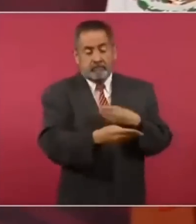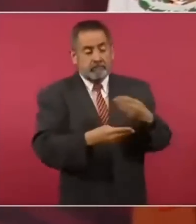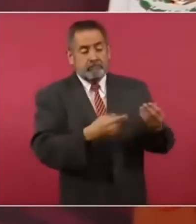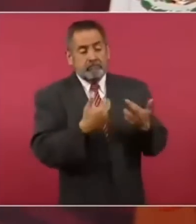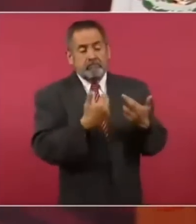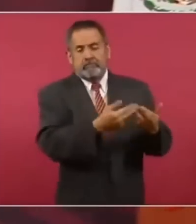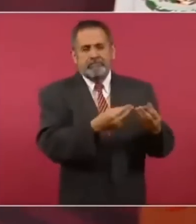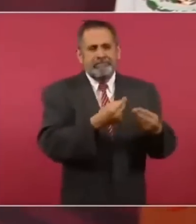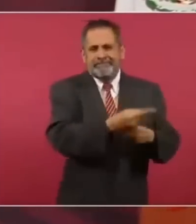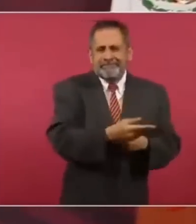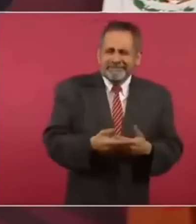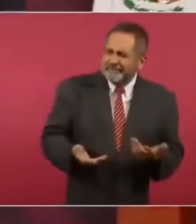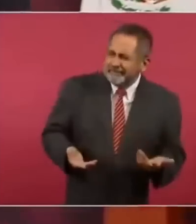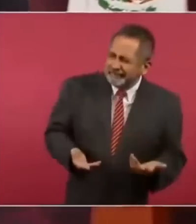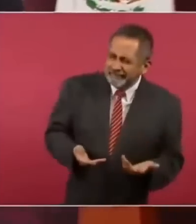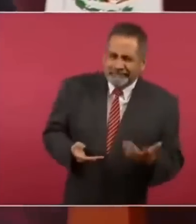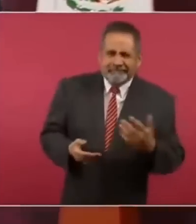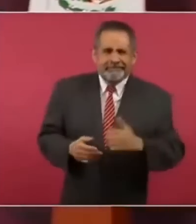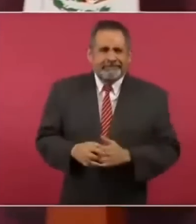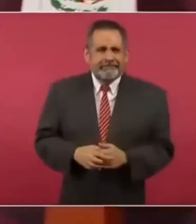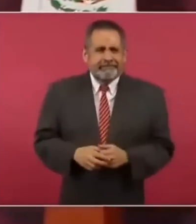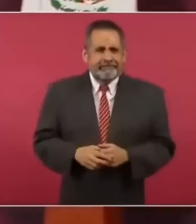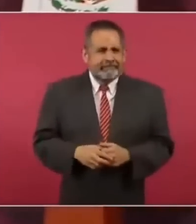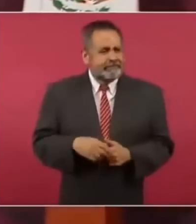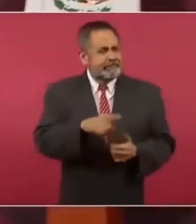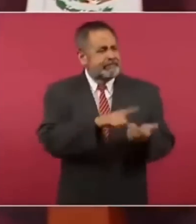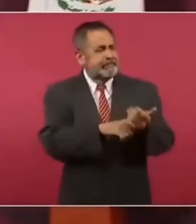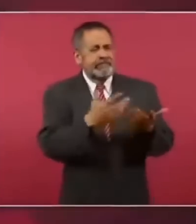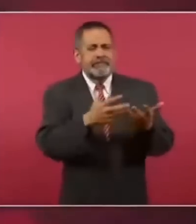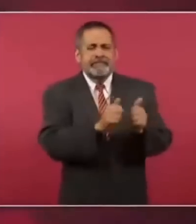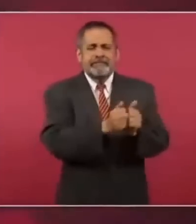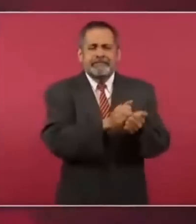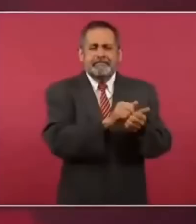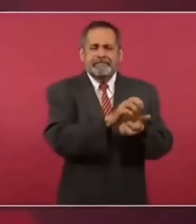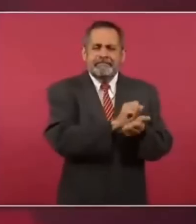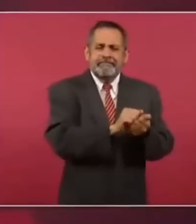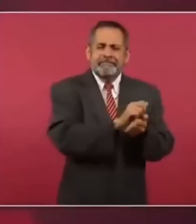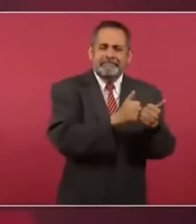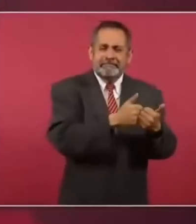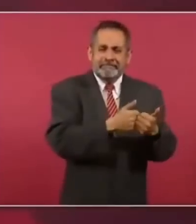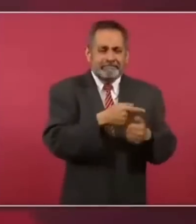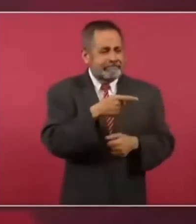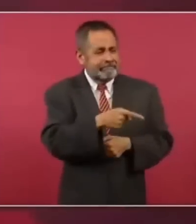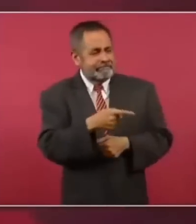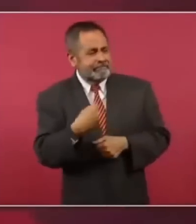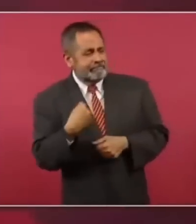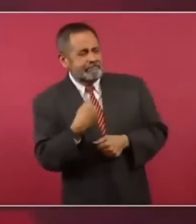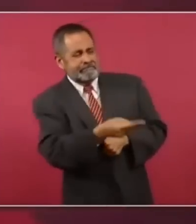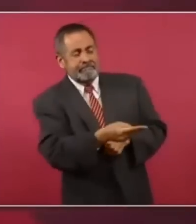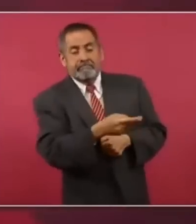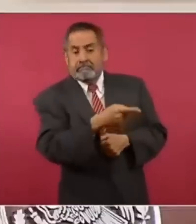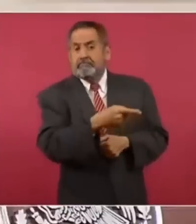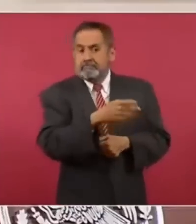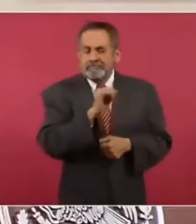a los que hacen bolillos o o sisotes